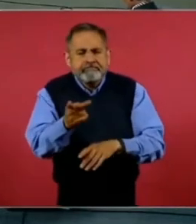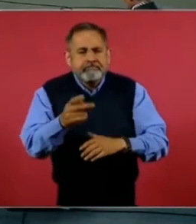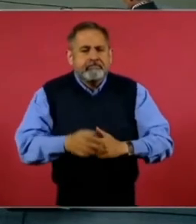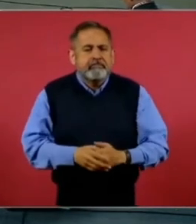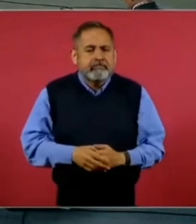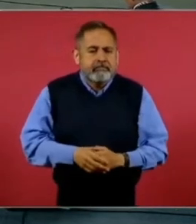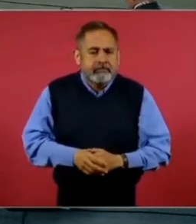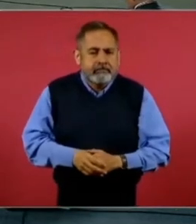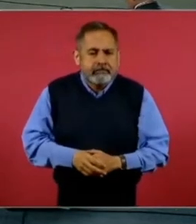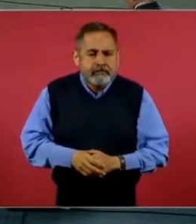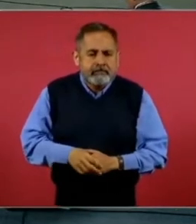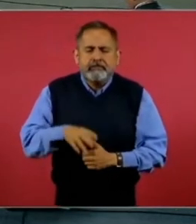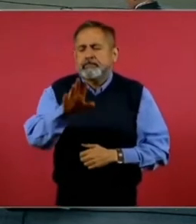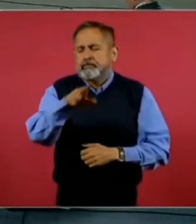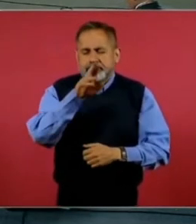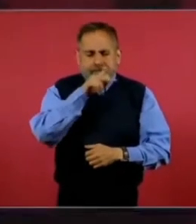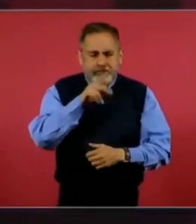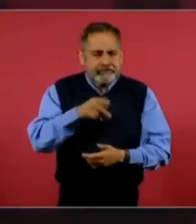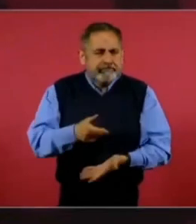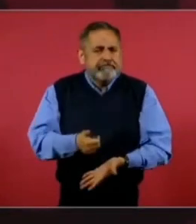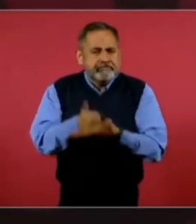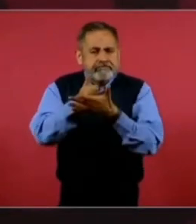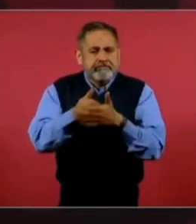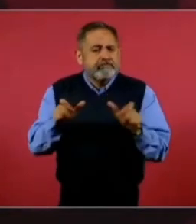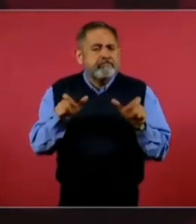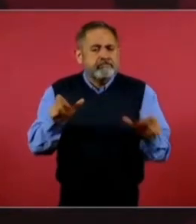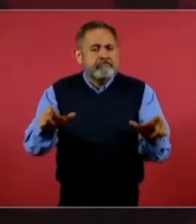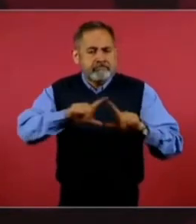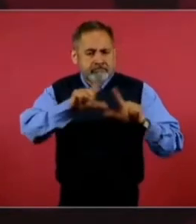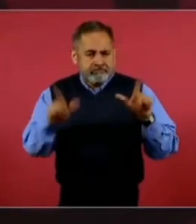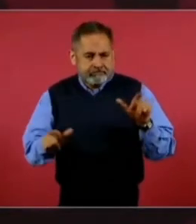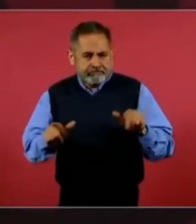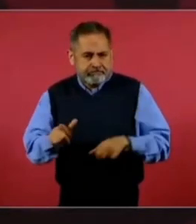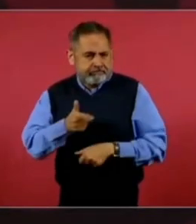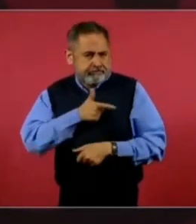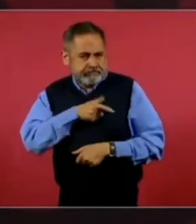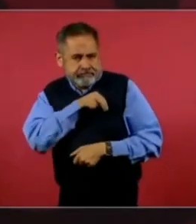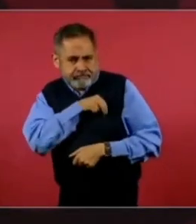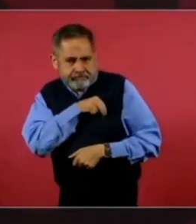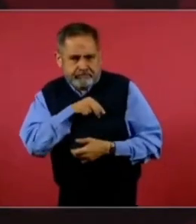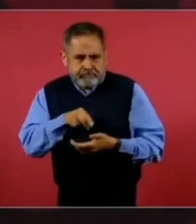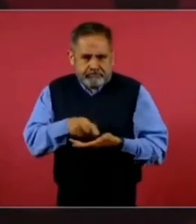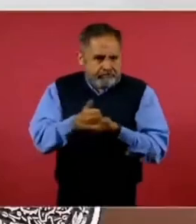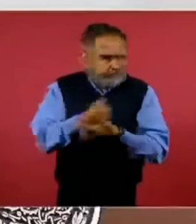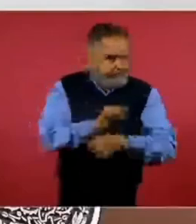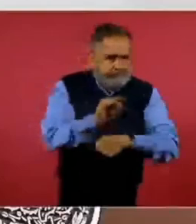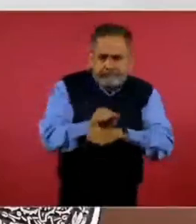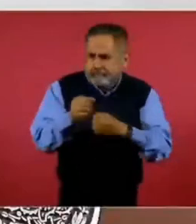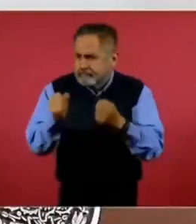Nos ayuda la Guardia Nacional, nos ayuda la Guardia Nacional a darle seguridad.